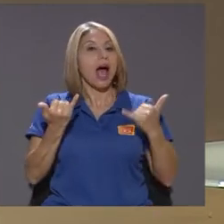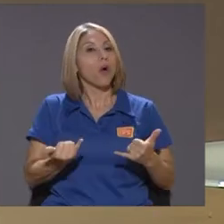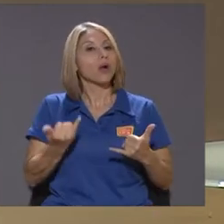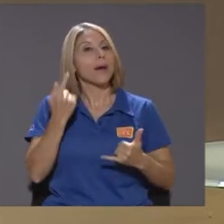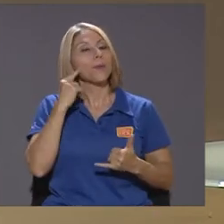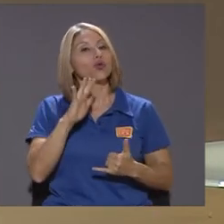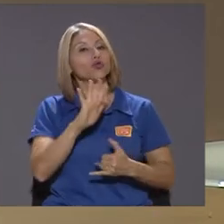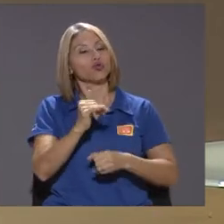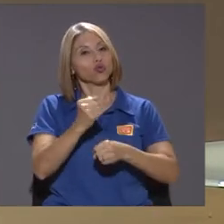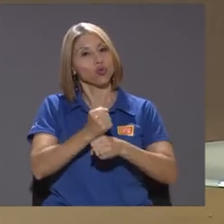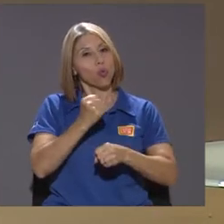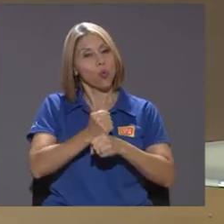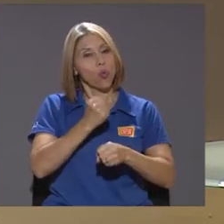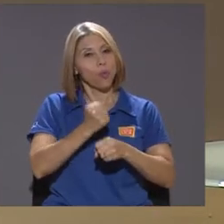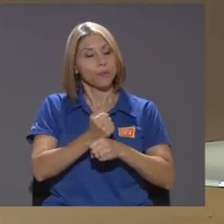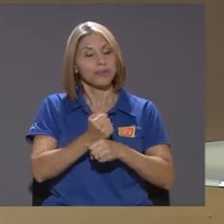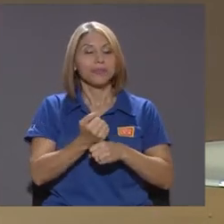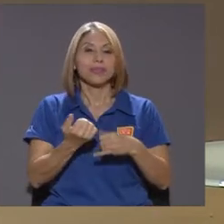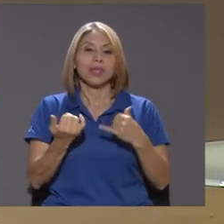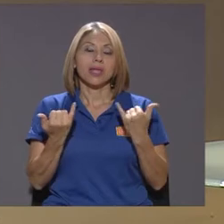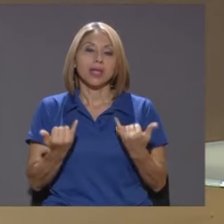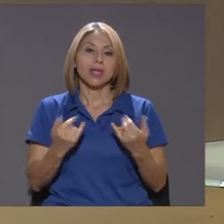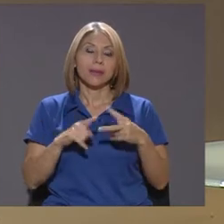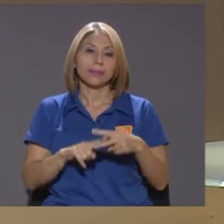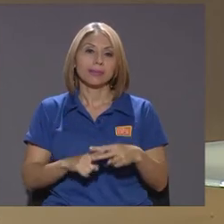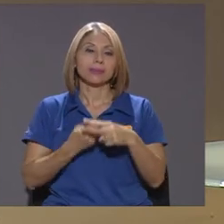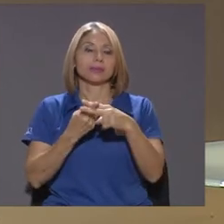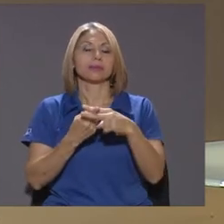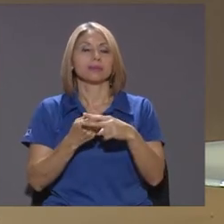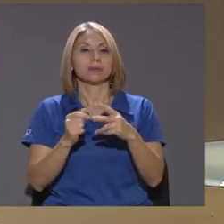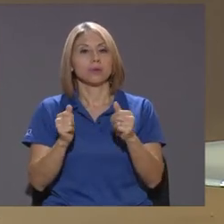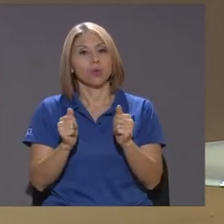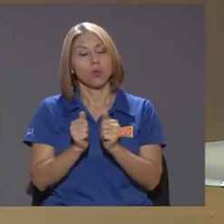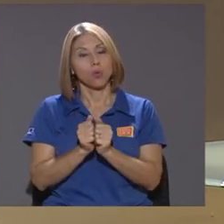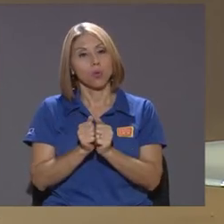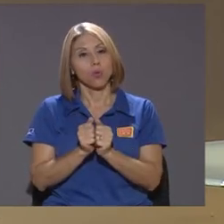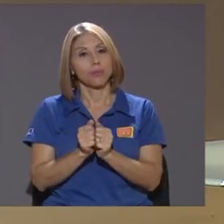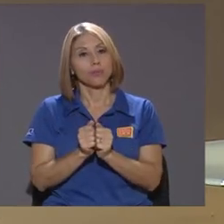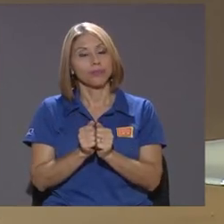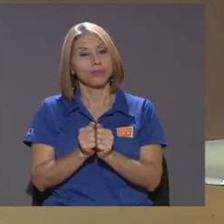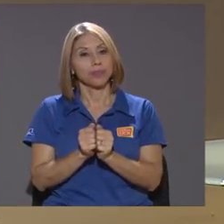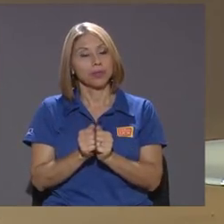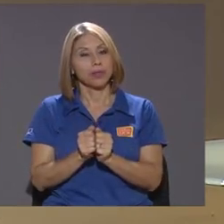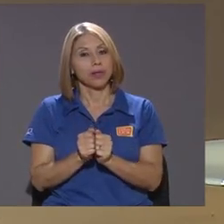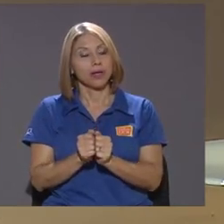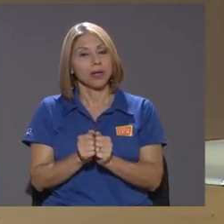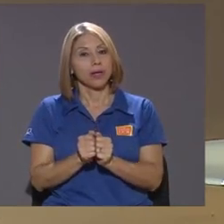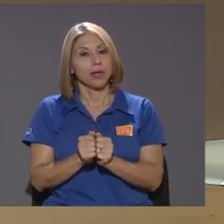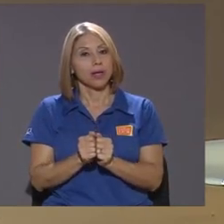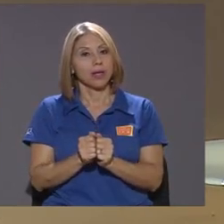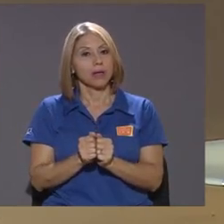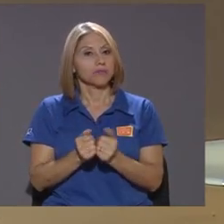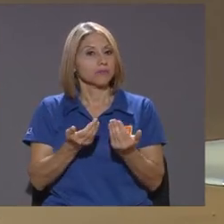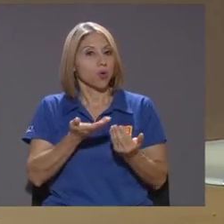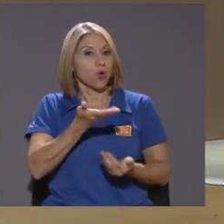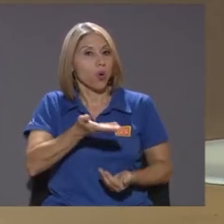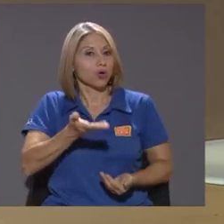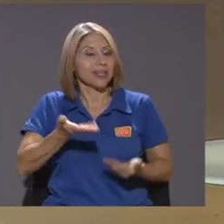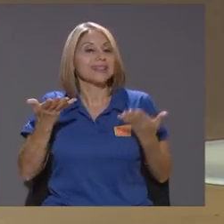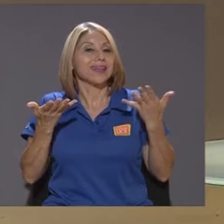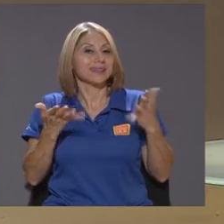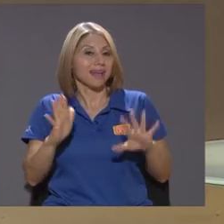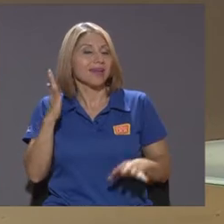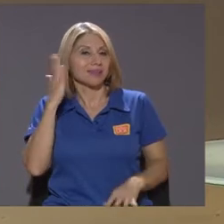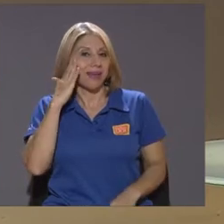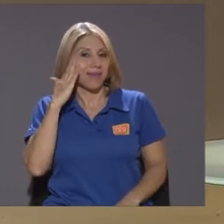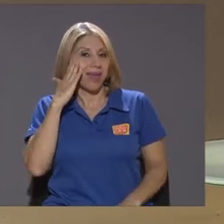que han hecho y tal vez empecemos por las cosas que ya sabía